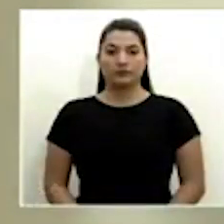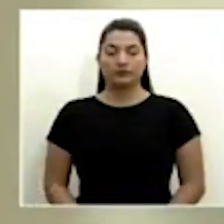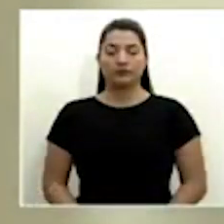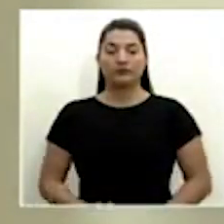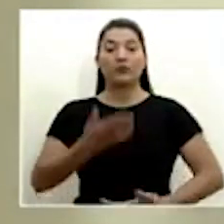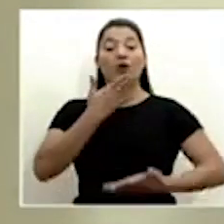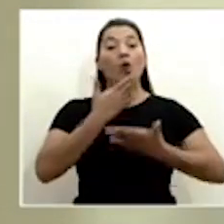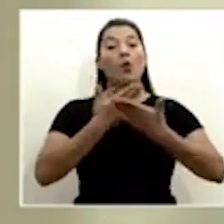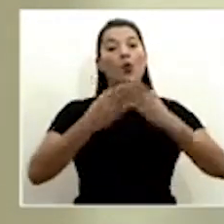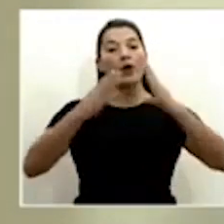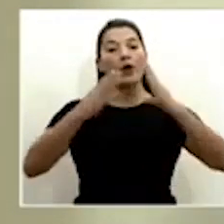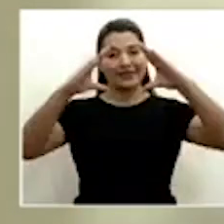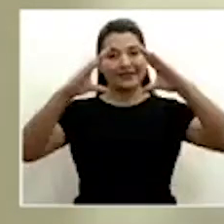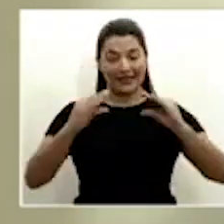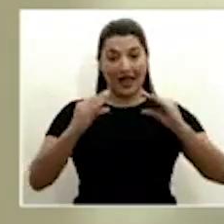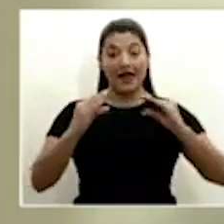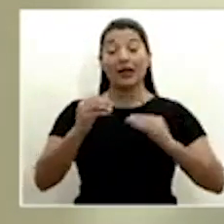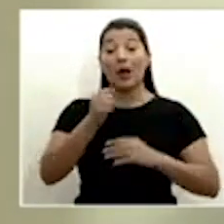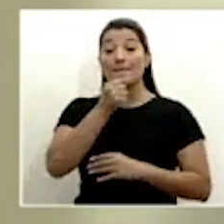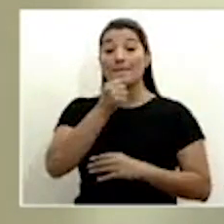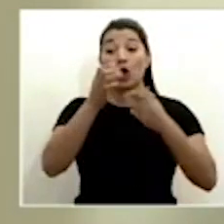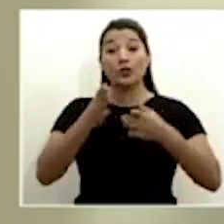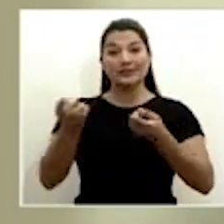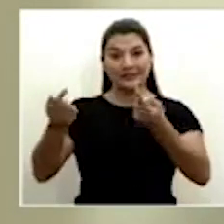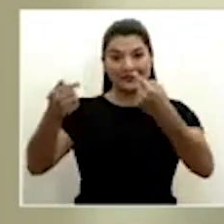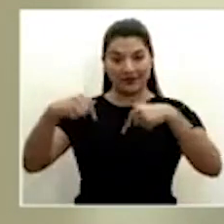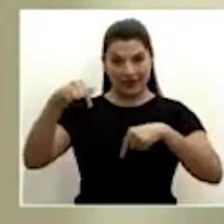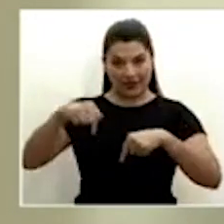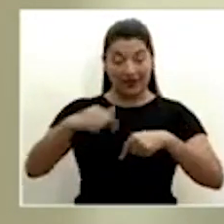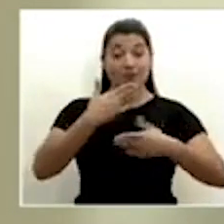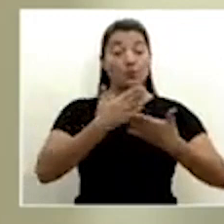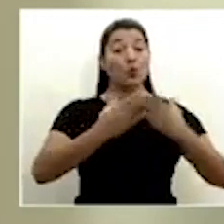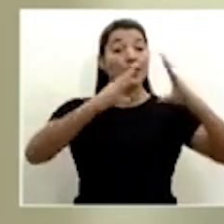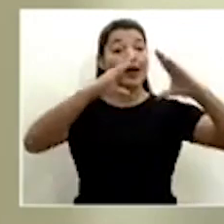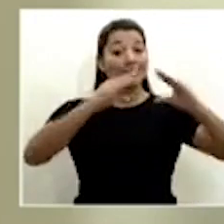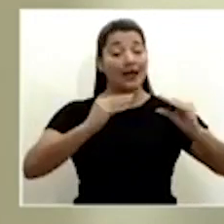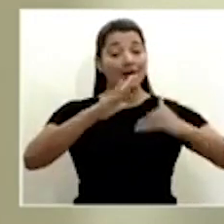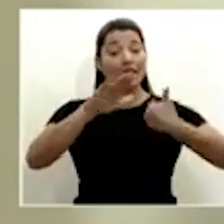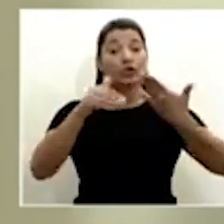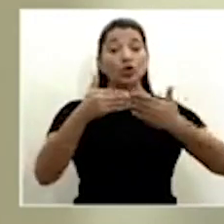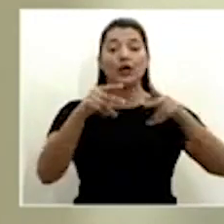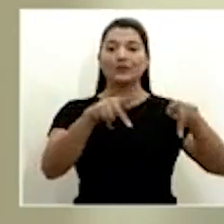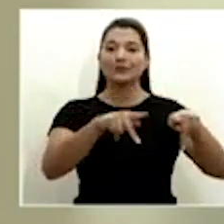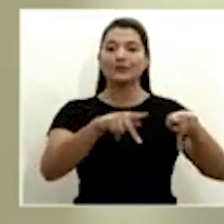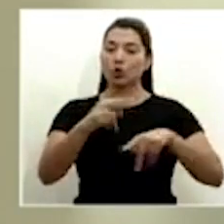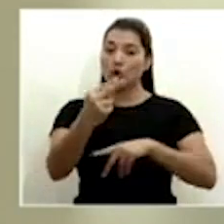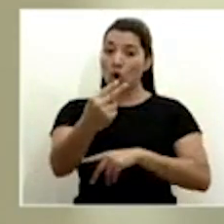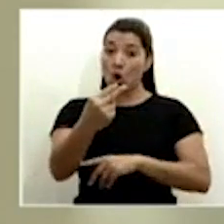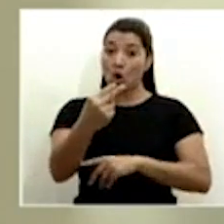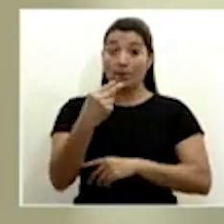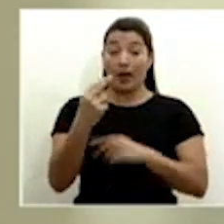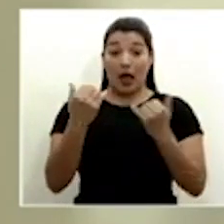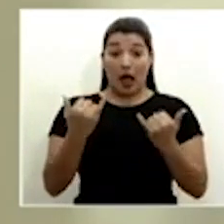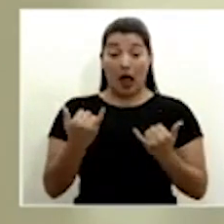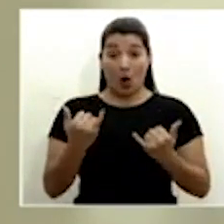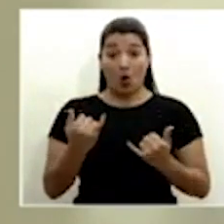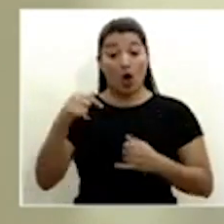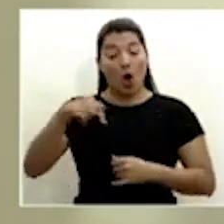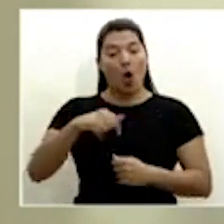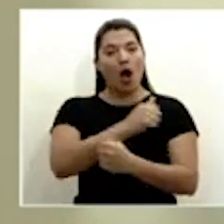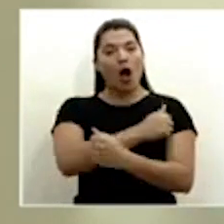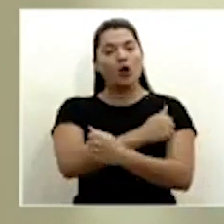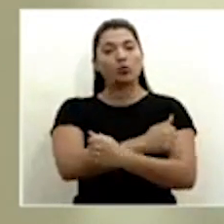Muy buenas tardes a los colegas que nos acompañan de manera presencial. Muy buenas tardes a quienes nos sintonizan en esta transmisión, en donde las